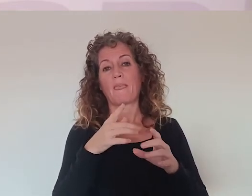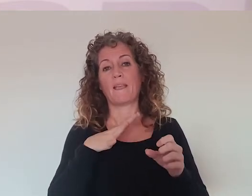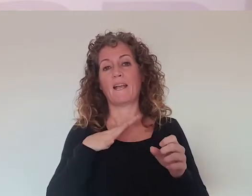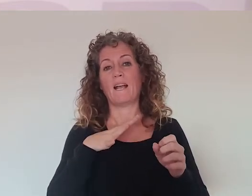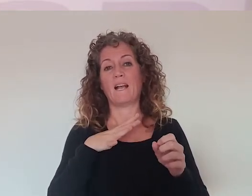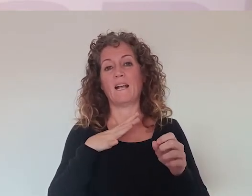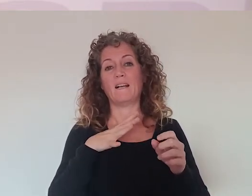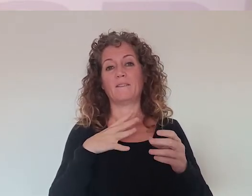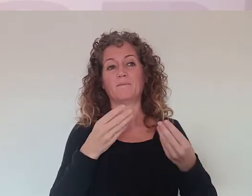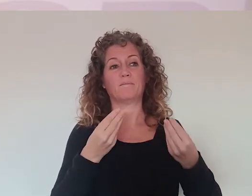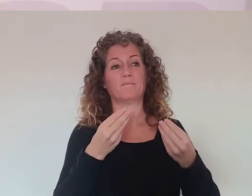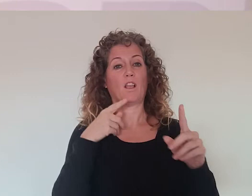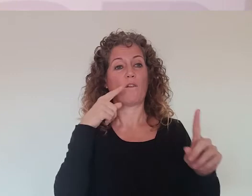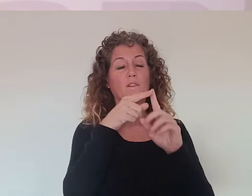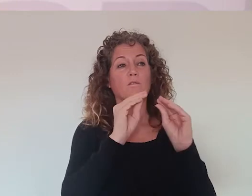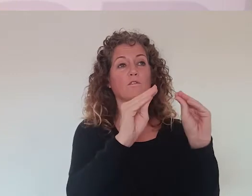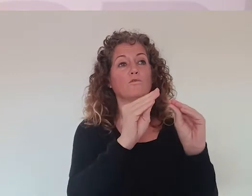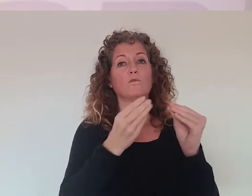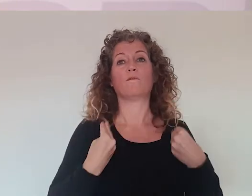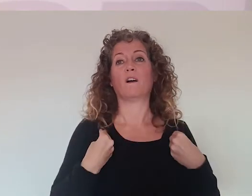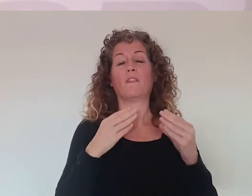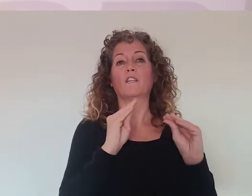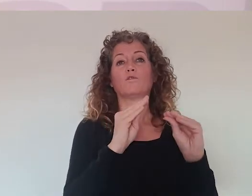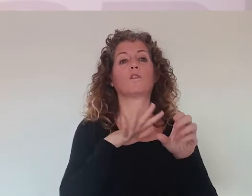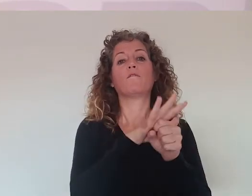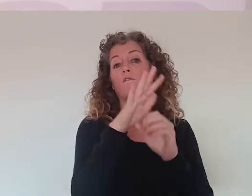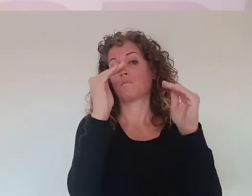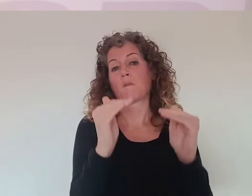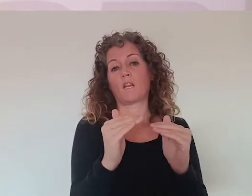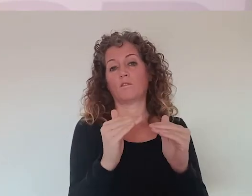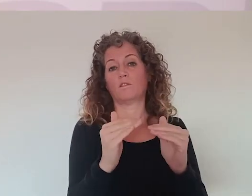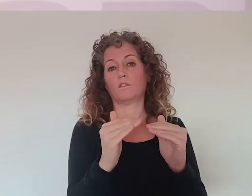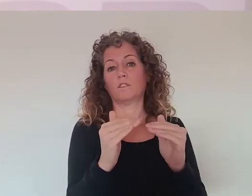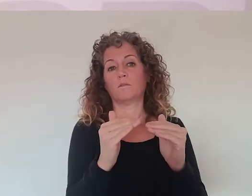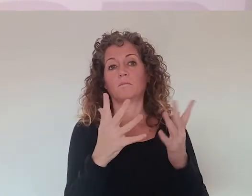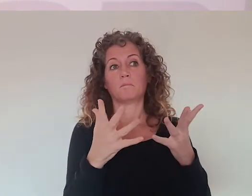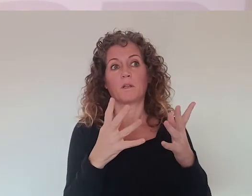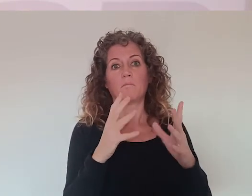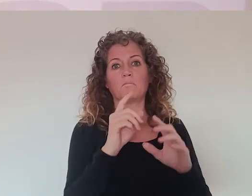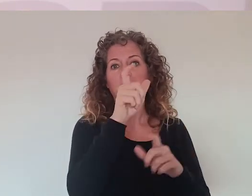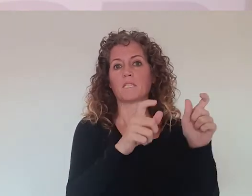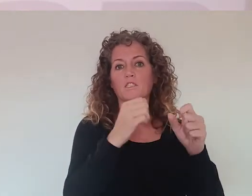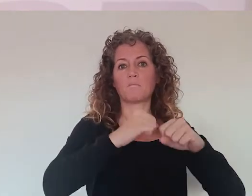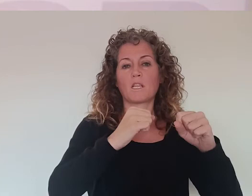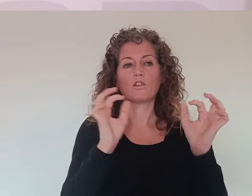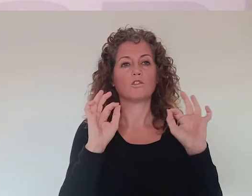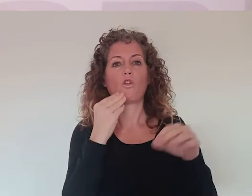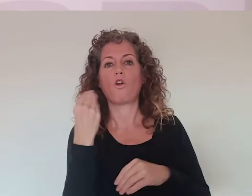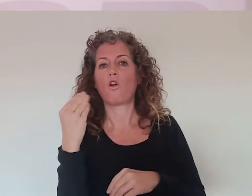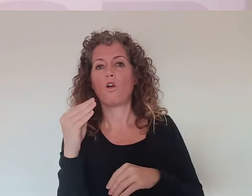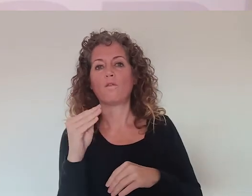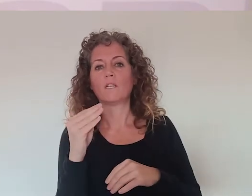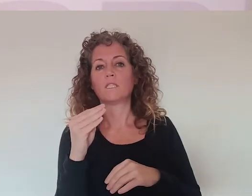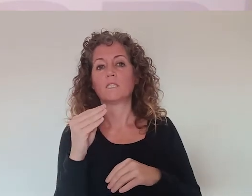sus objetivos y expectativas de vida y en cualquier caso, tanto las personas mayores como las personas